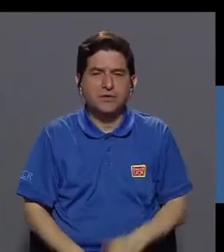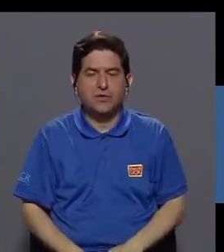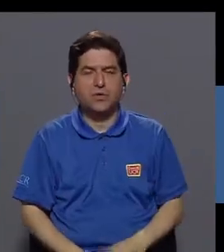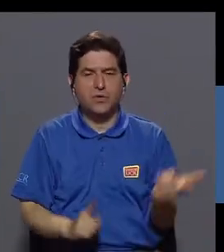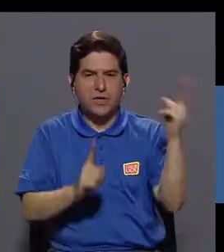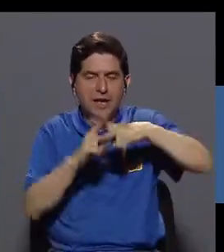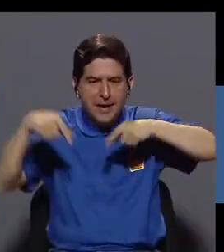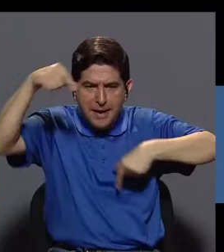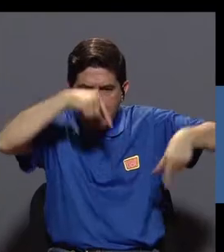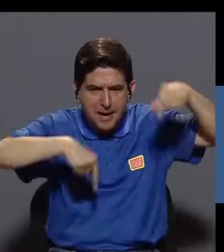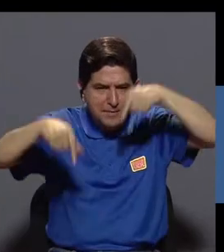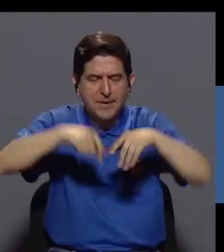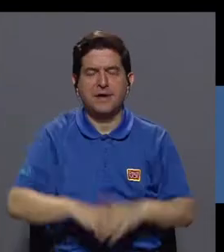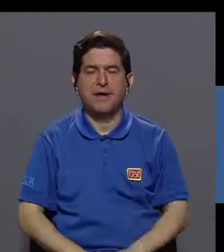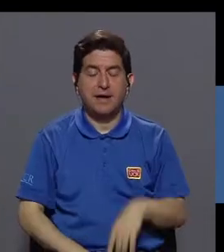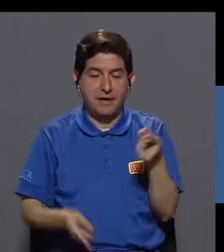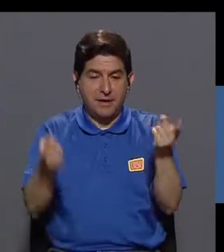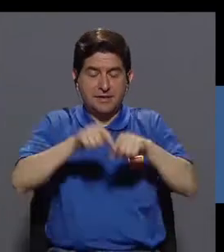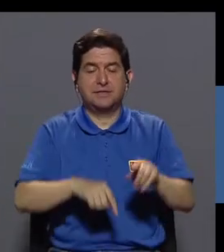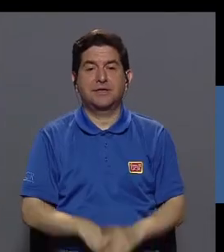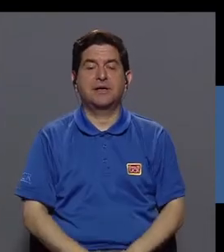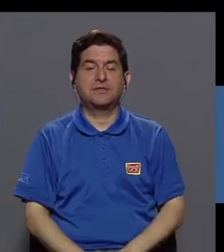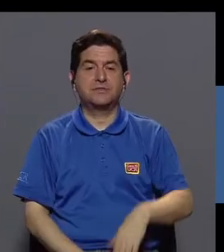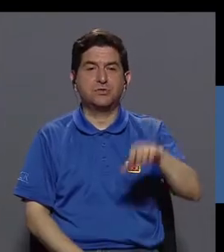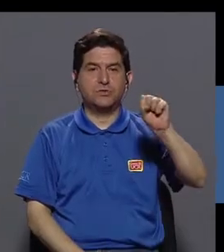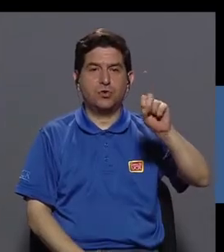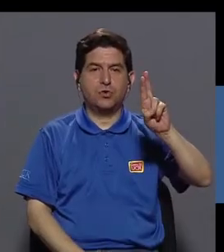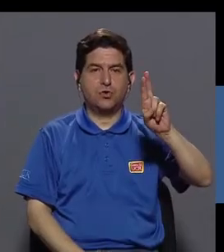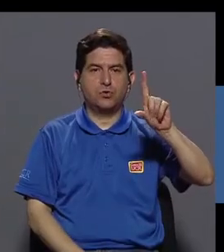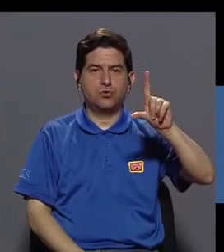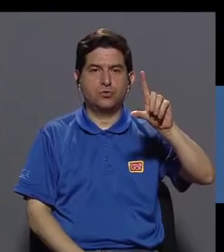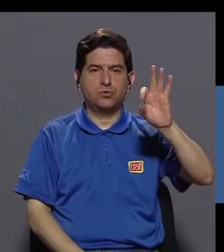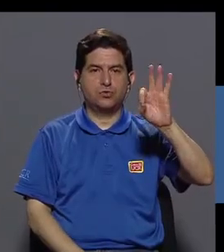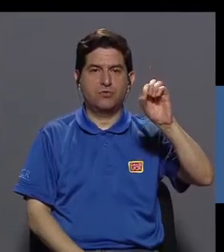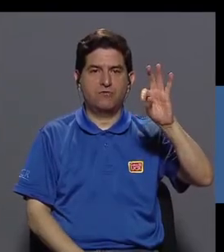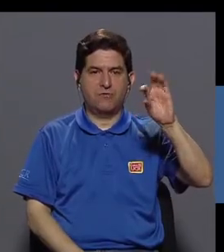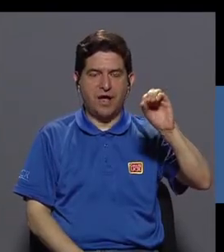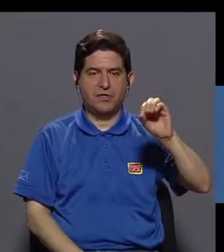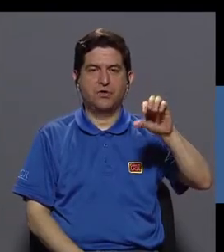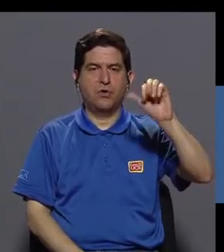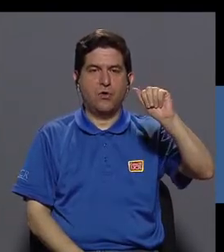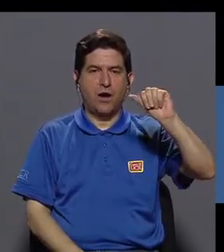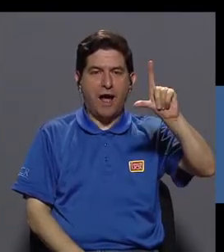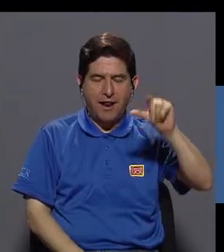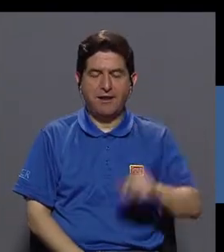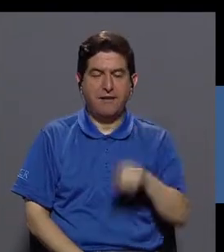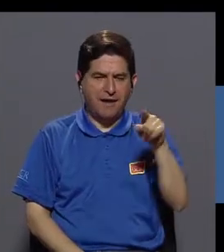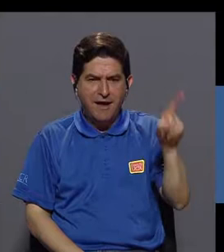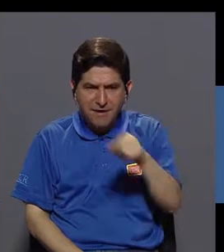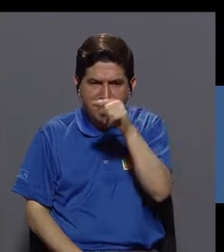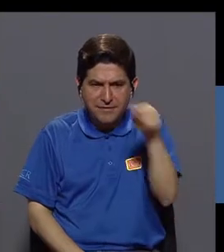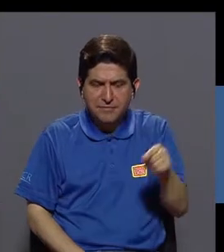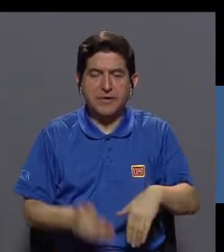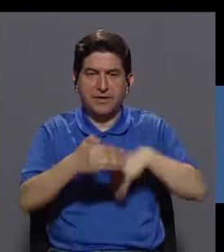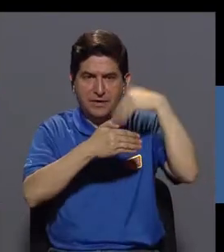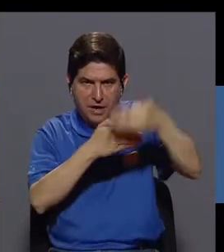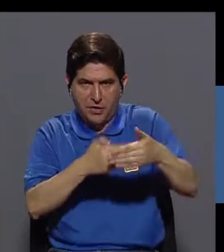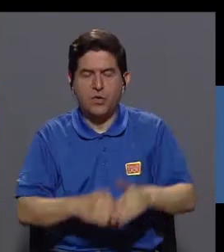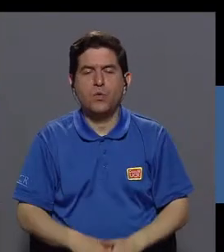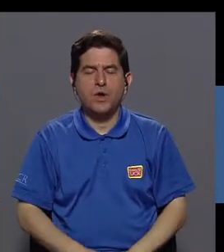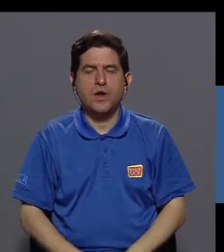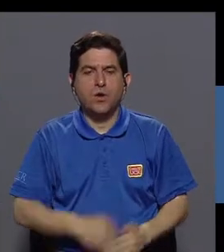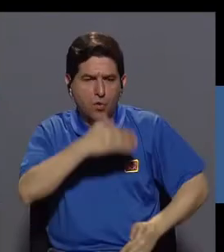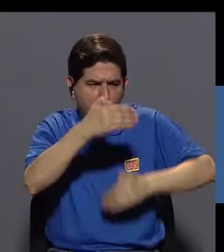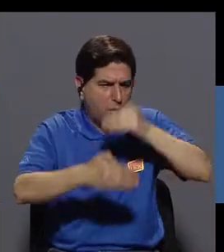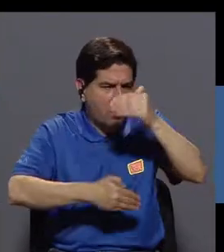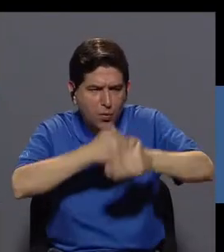sulfato de aluminio. El cual se encarga de aglutinar toda la suciedad para que la podamos limpiar. Posterior pasa la fruculación. Es una etapa más